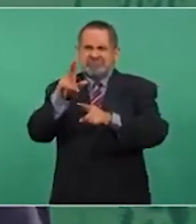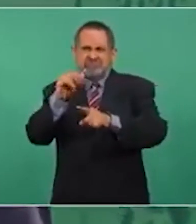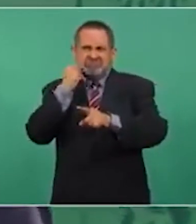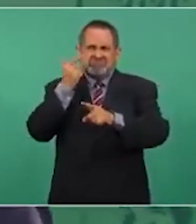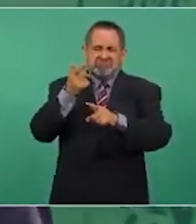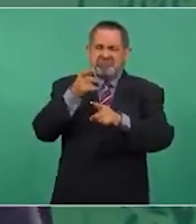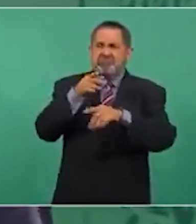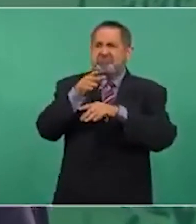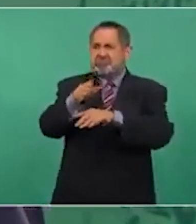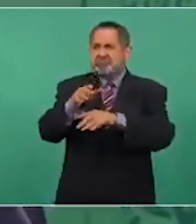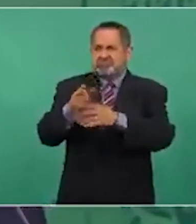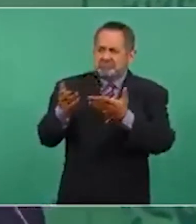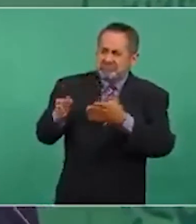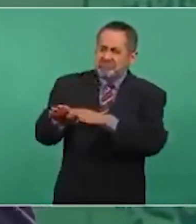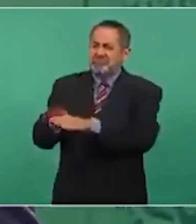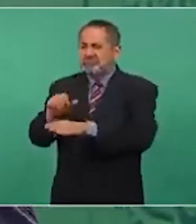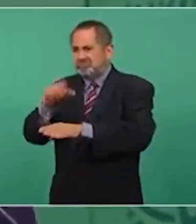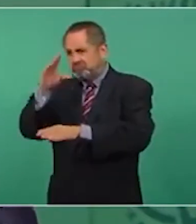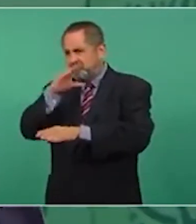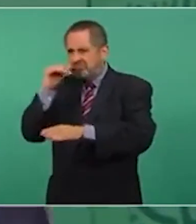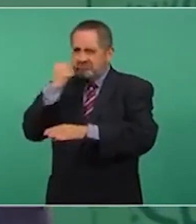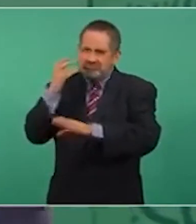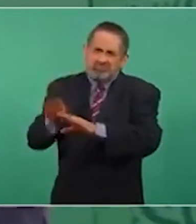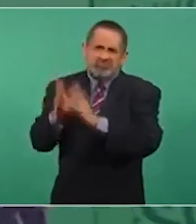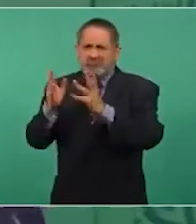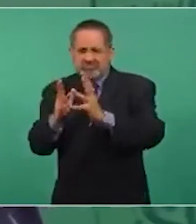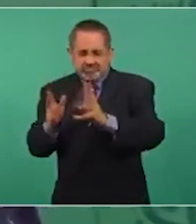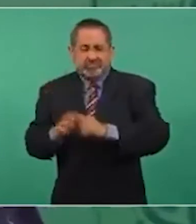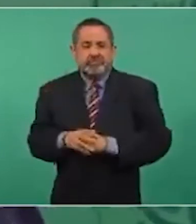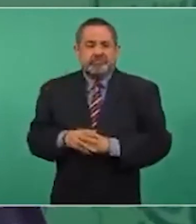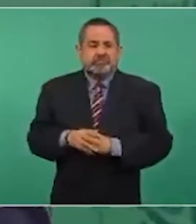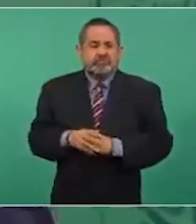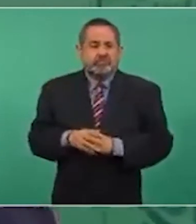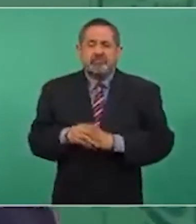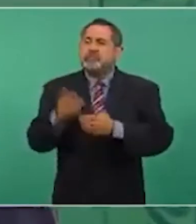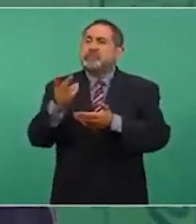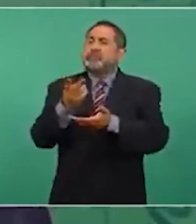pero al mismo tiempo está solicitando apoyo